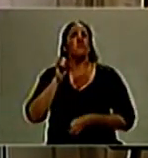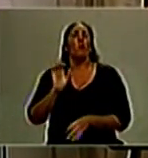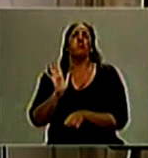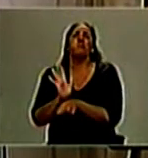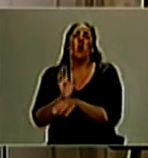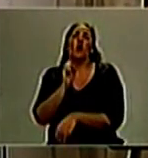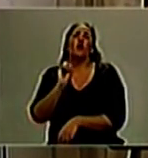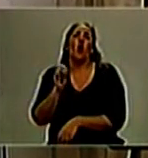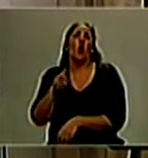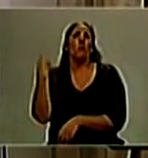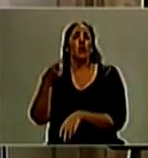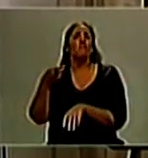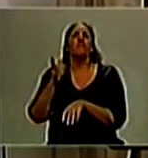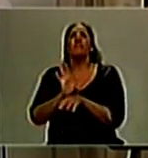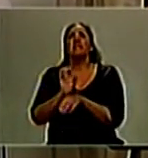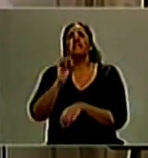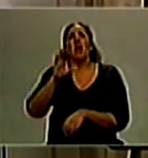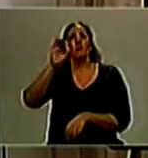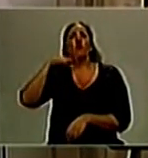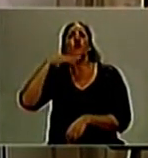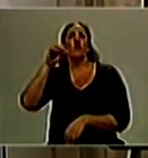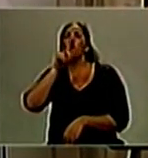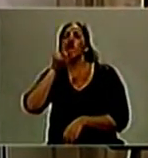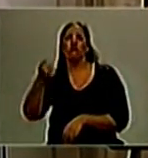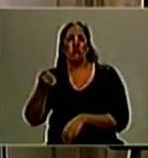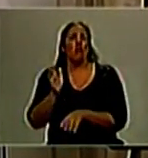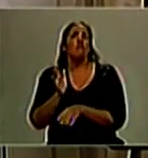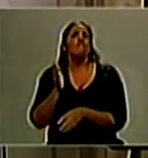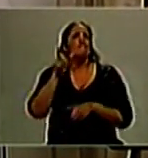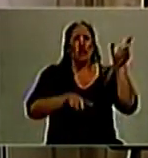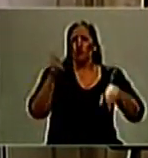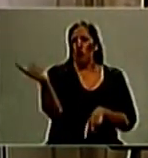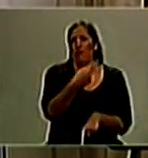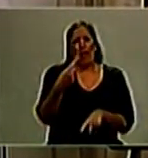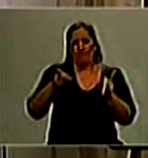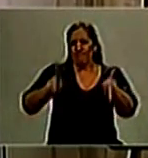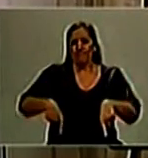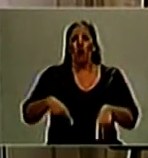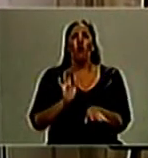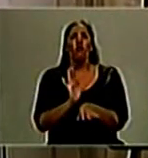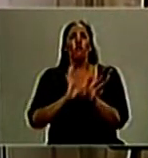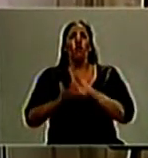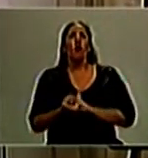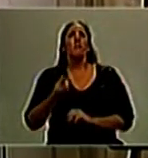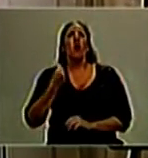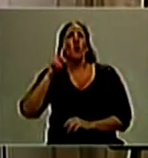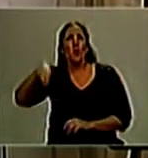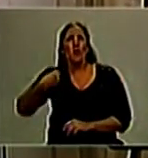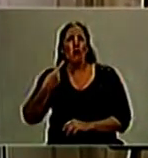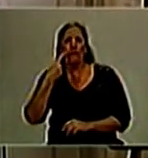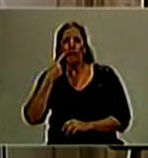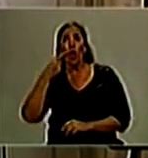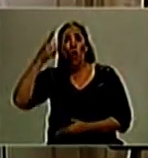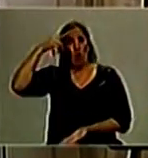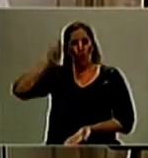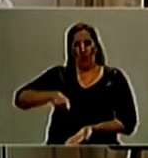algo desconocido tal vez para el ciudadano común, pero que es el sistema de escuchas que ordenan